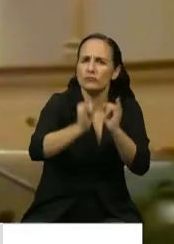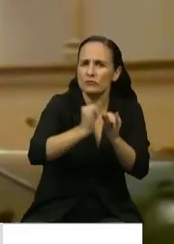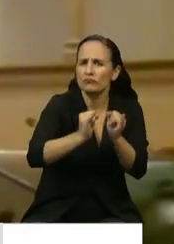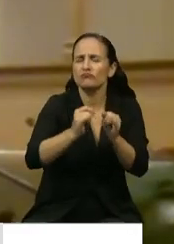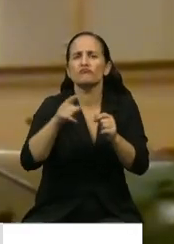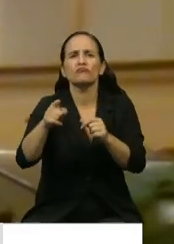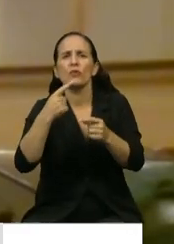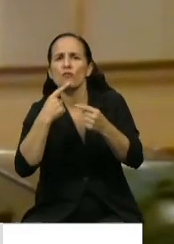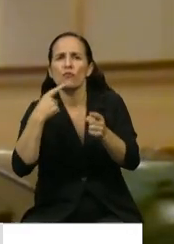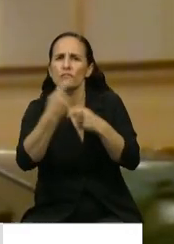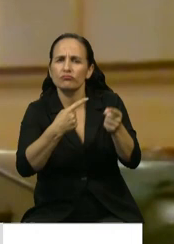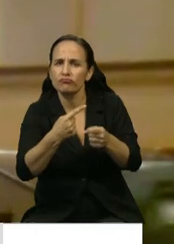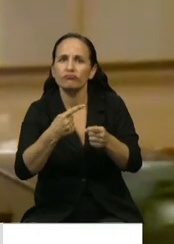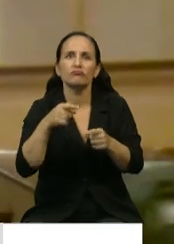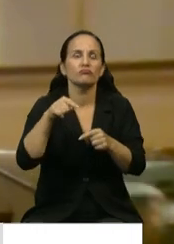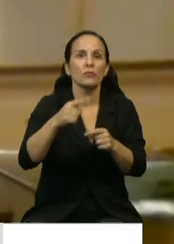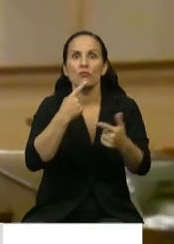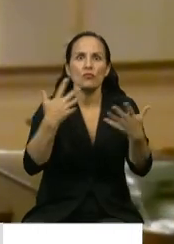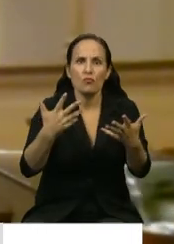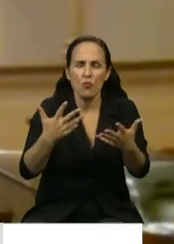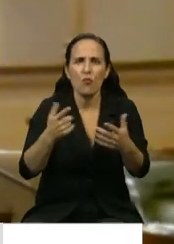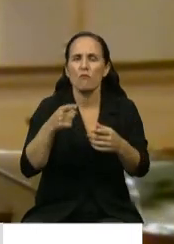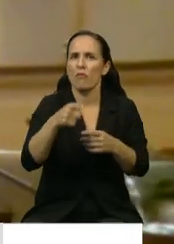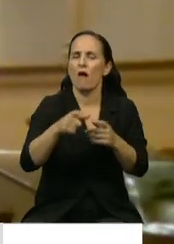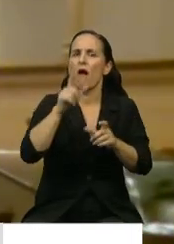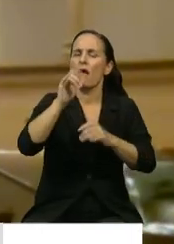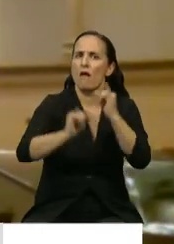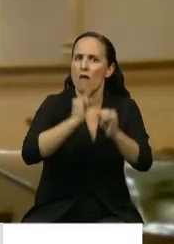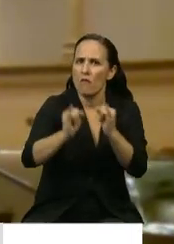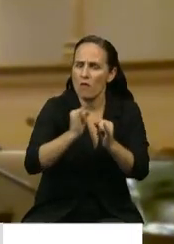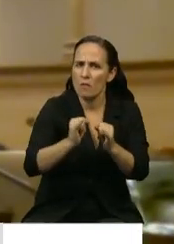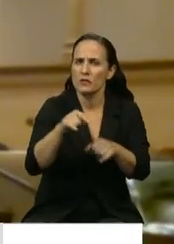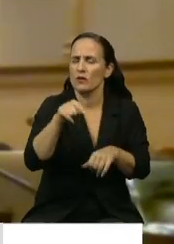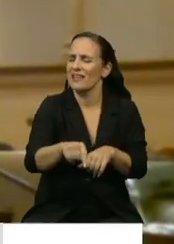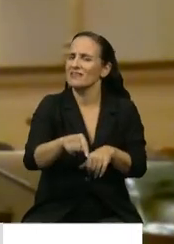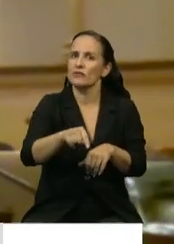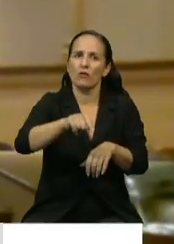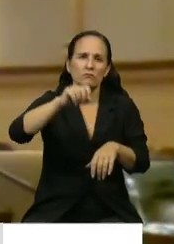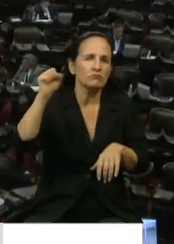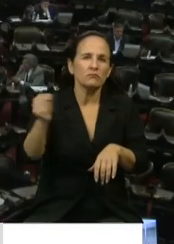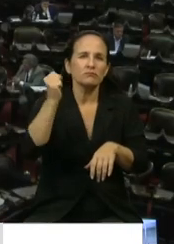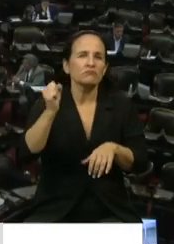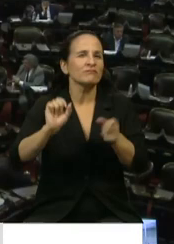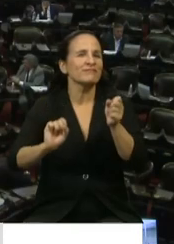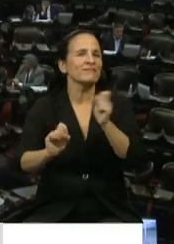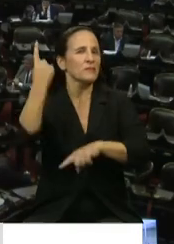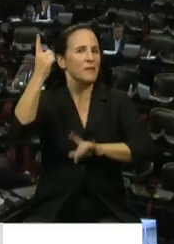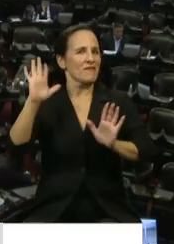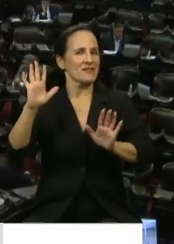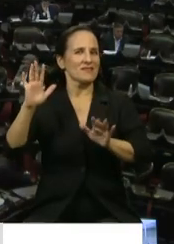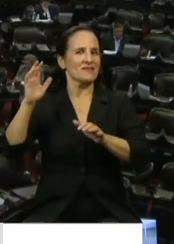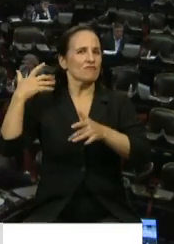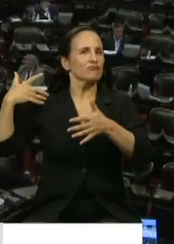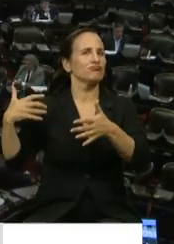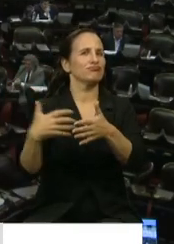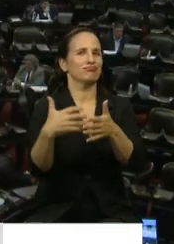respondiendo las inquietudes, dando información, lo cual es un hecho, diría, inédito en la historia de la Argentina